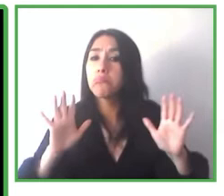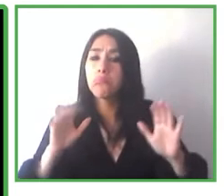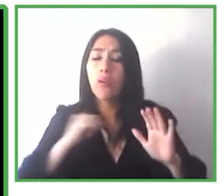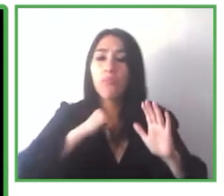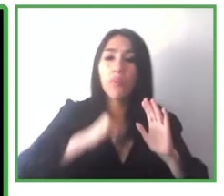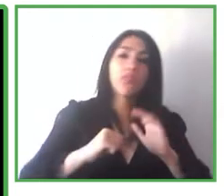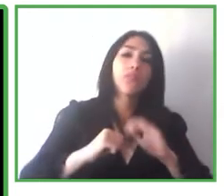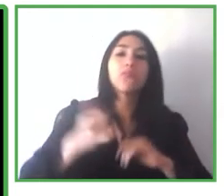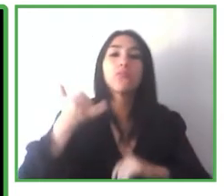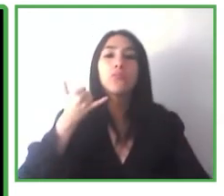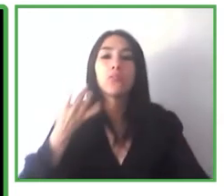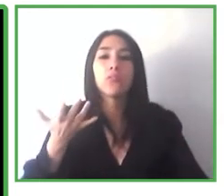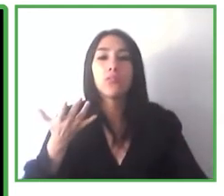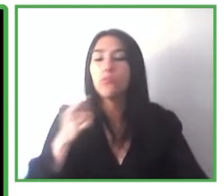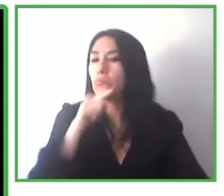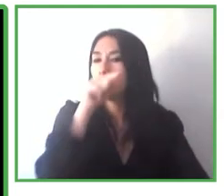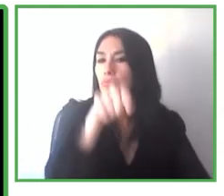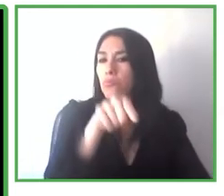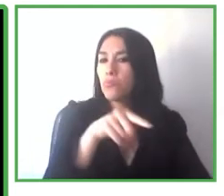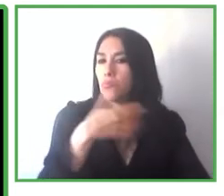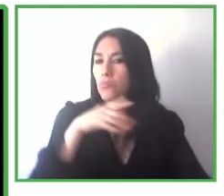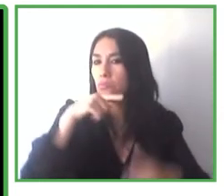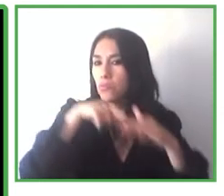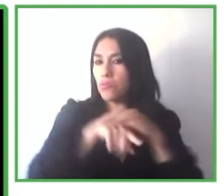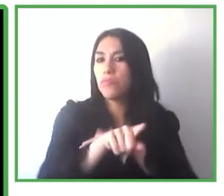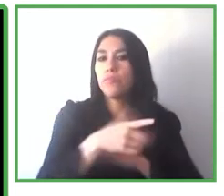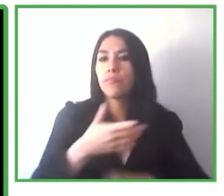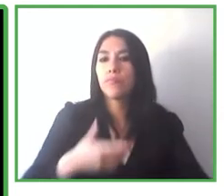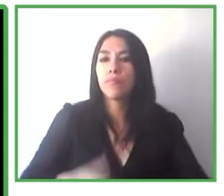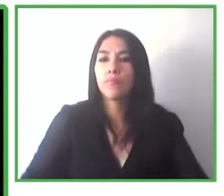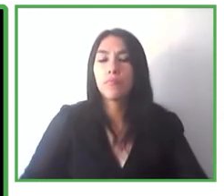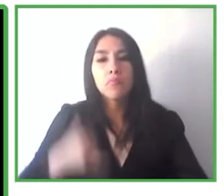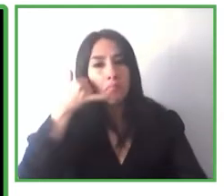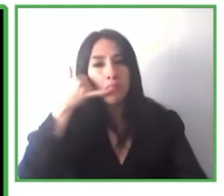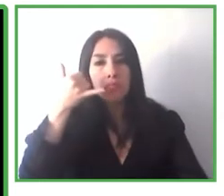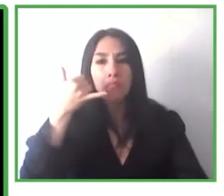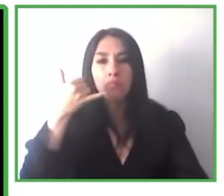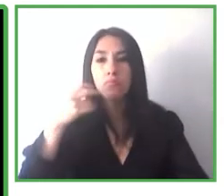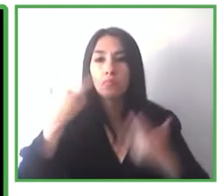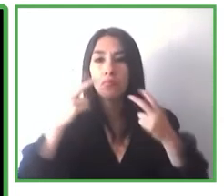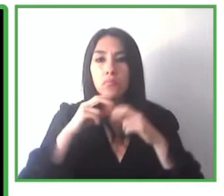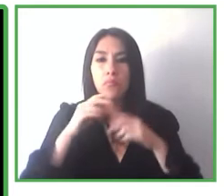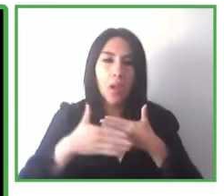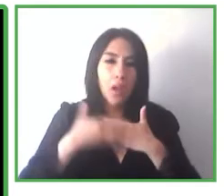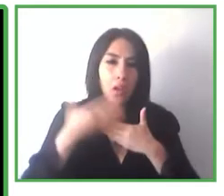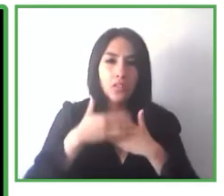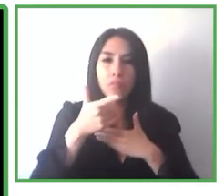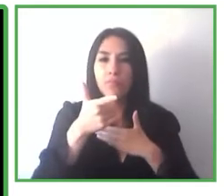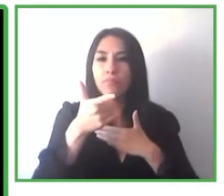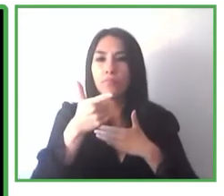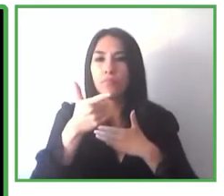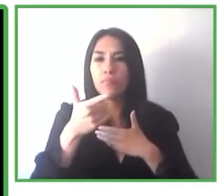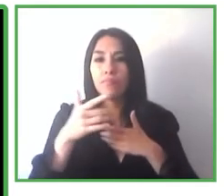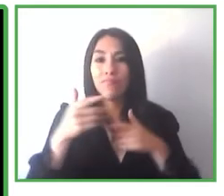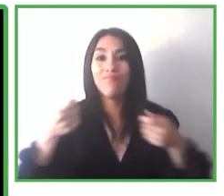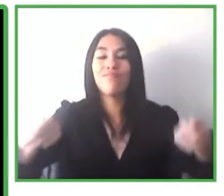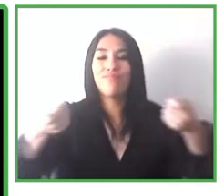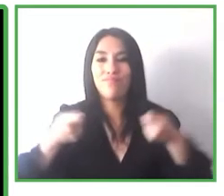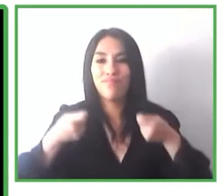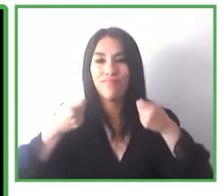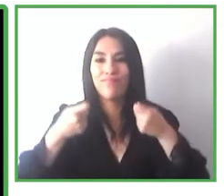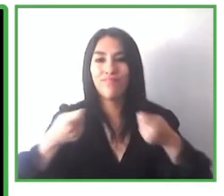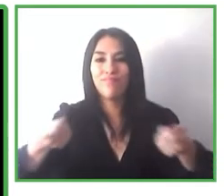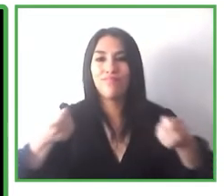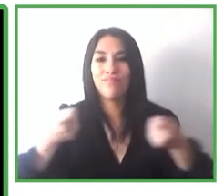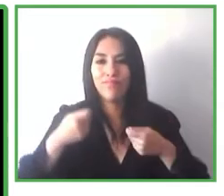silla de ruedas la señalítica que ahora te estaba dirigiendo hacia las escaleras en el caso de tenerla activa te indica que debes girar porque